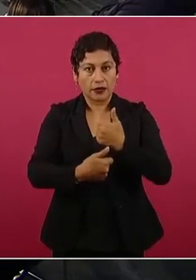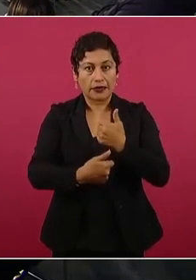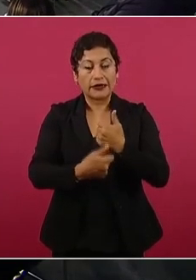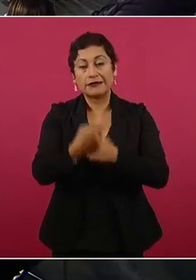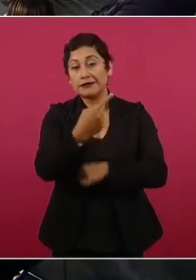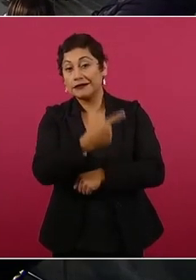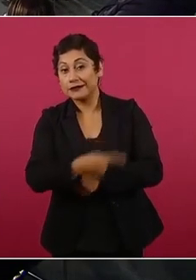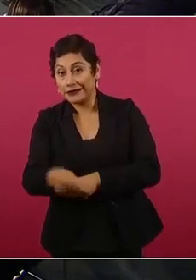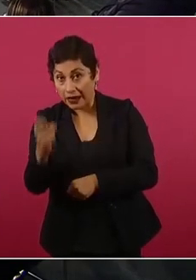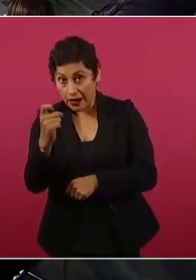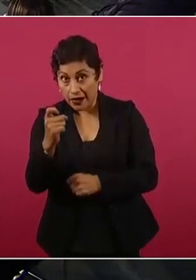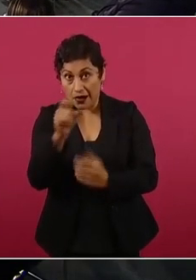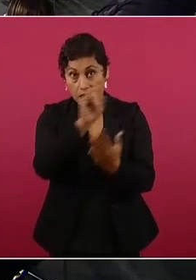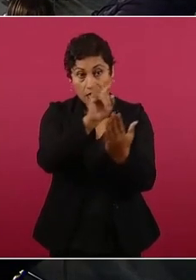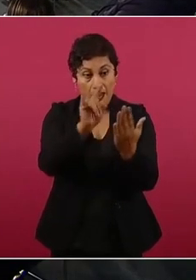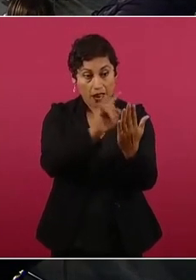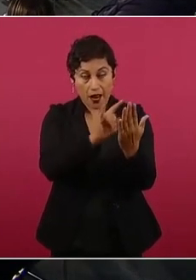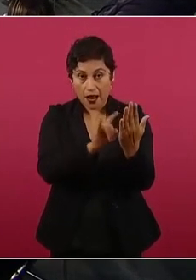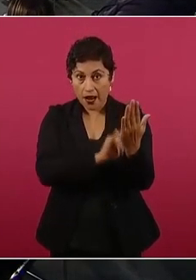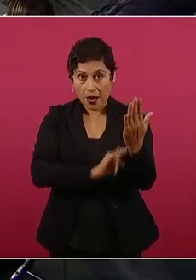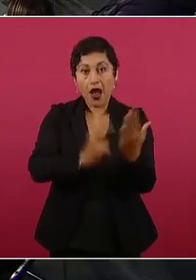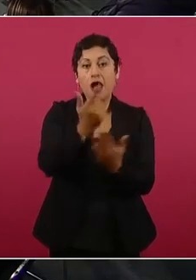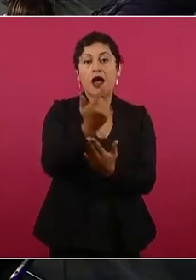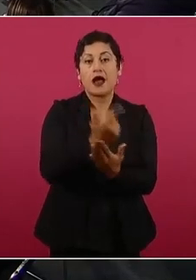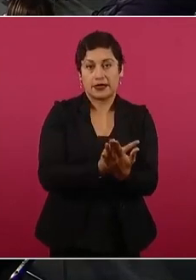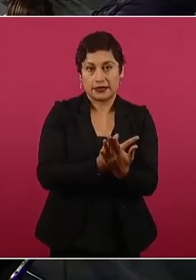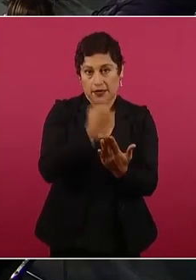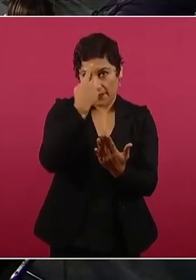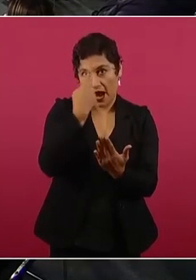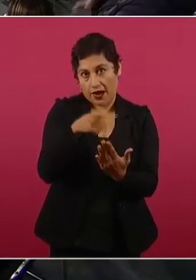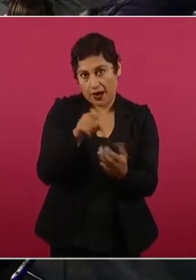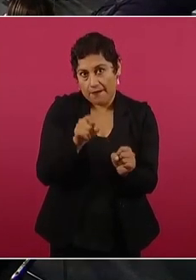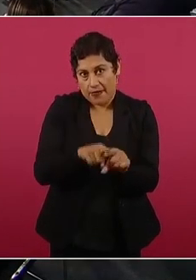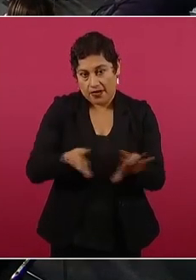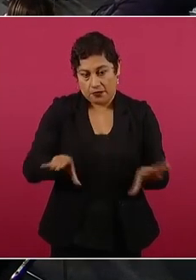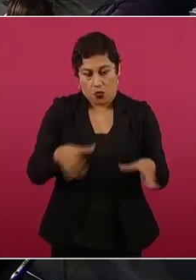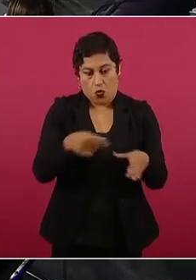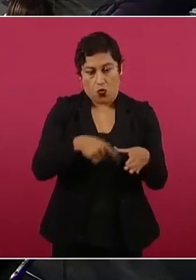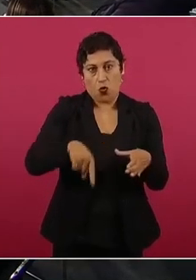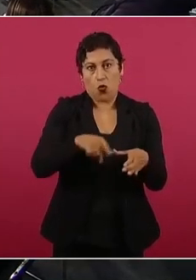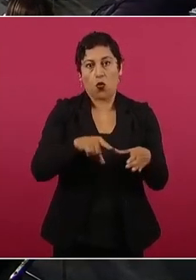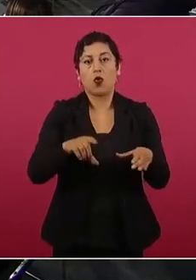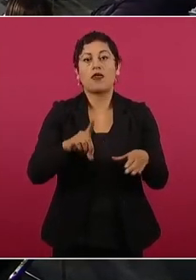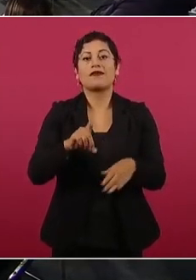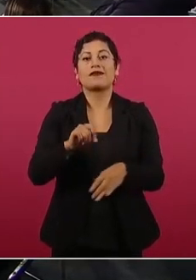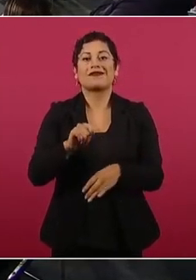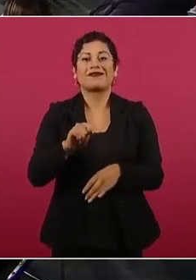en el distrito. De ahí